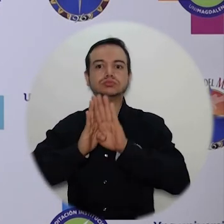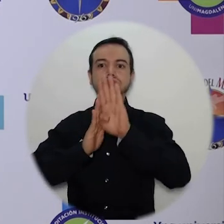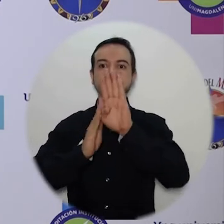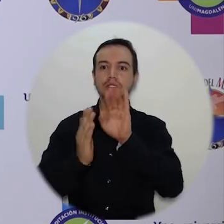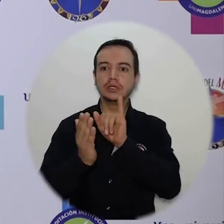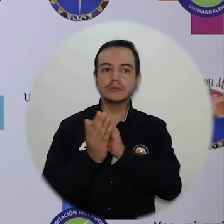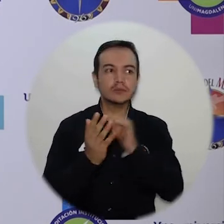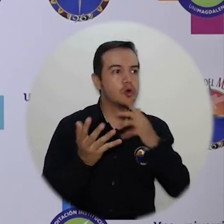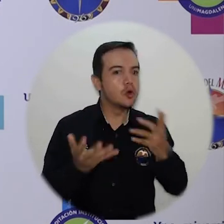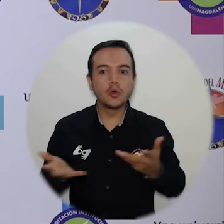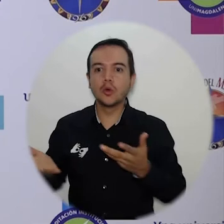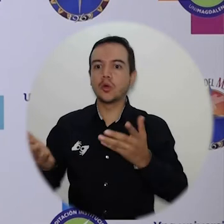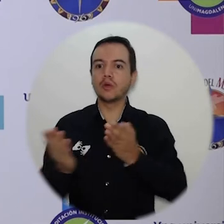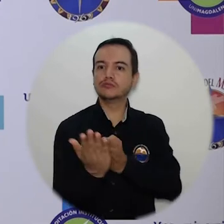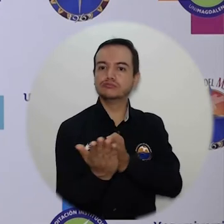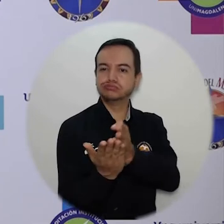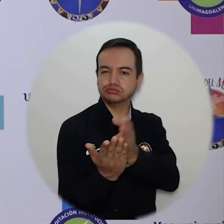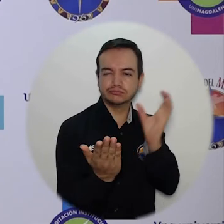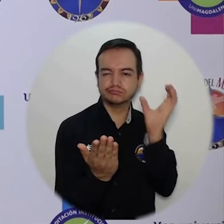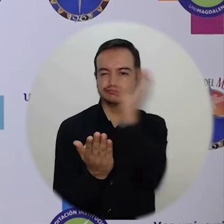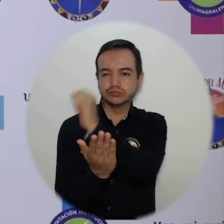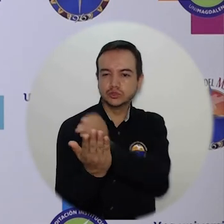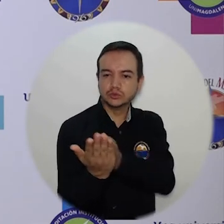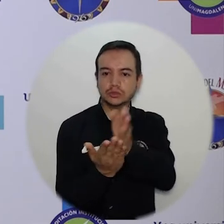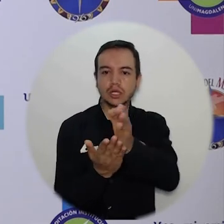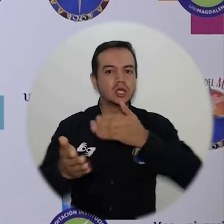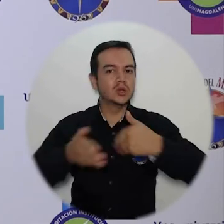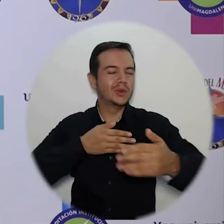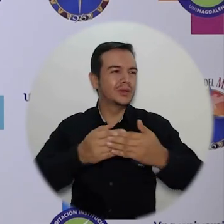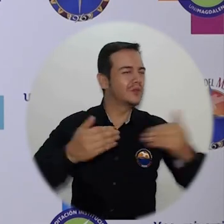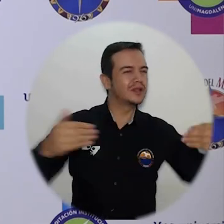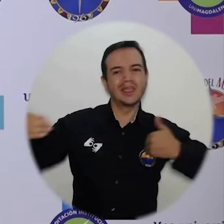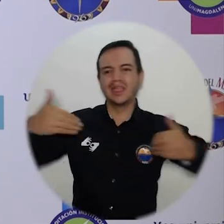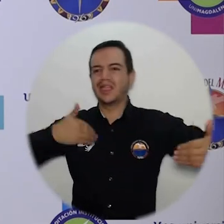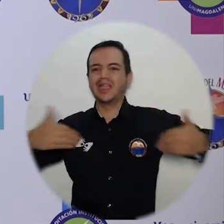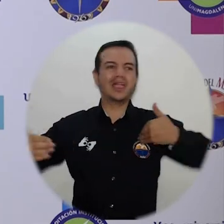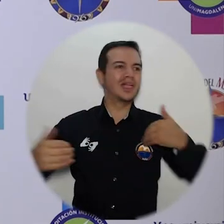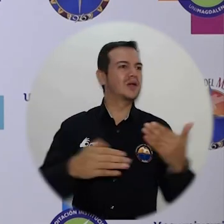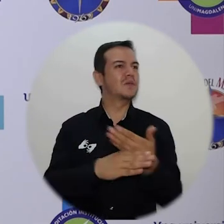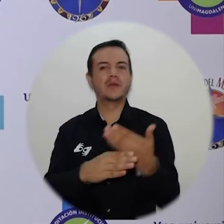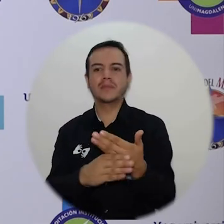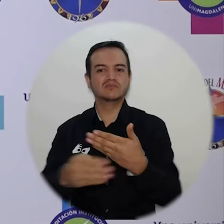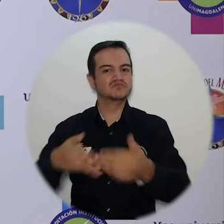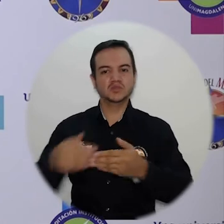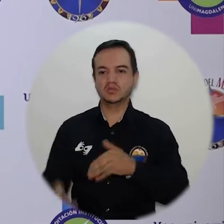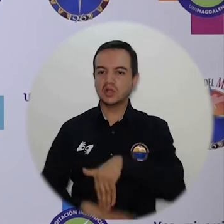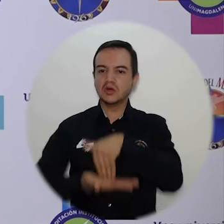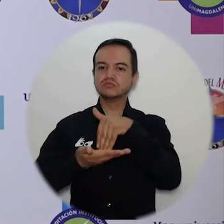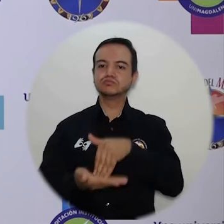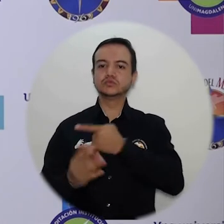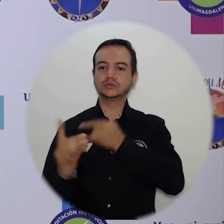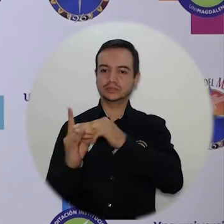para avanzar, que siempre, a pesar de las adversidades, pues como universidad somos muy sólidos. Así que muchas gracias por